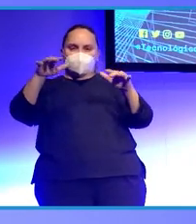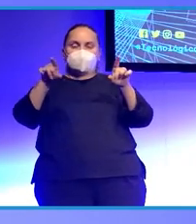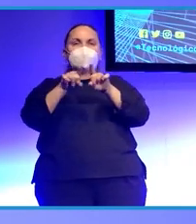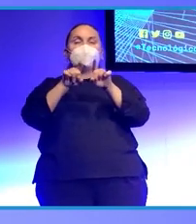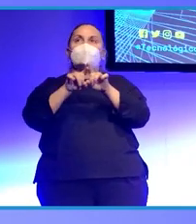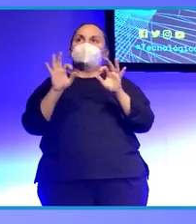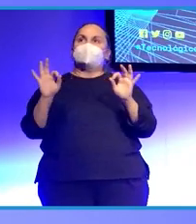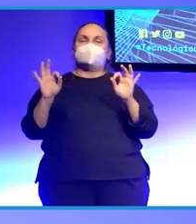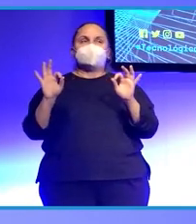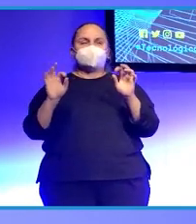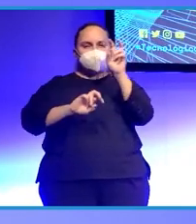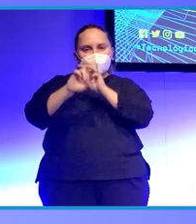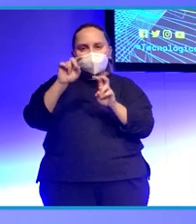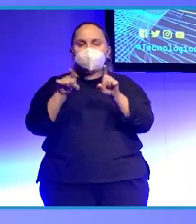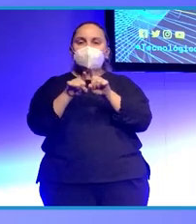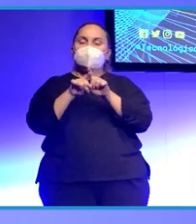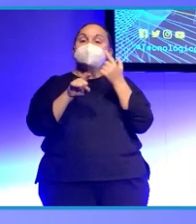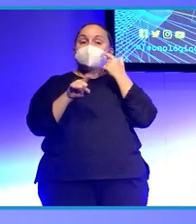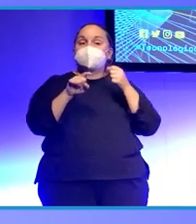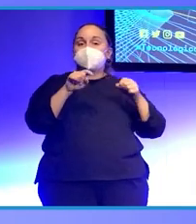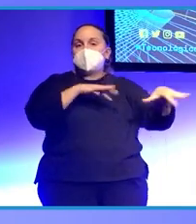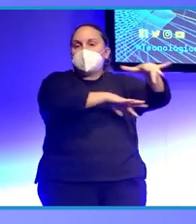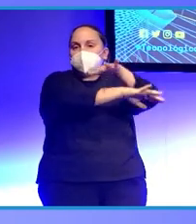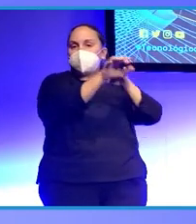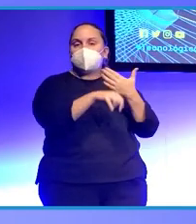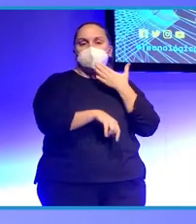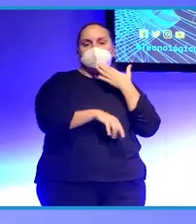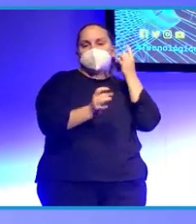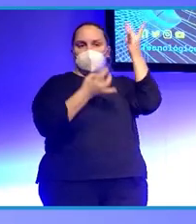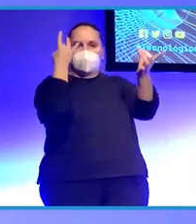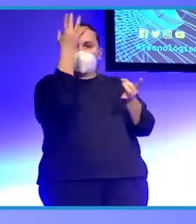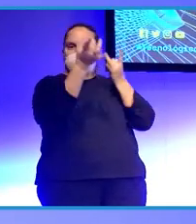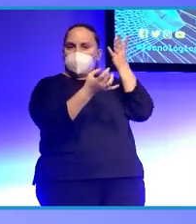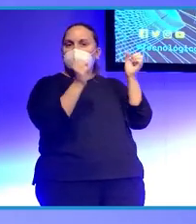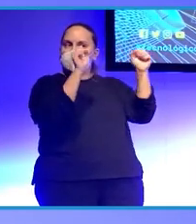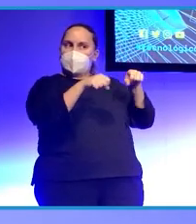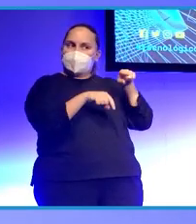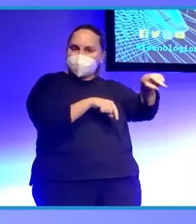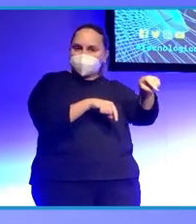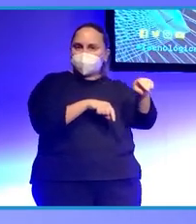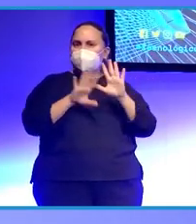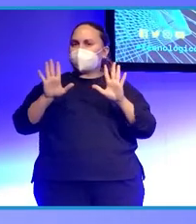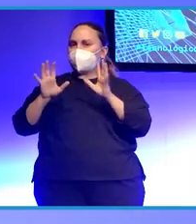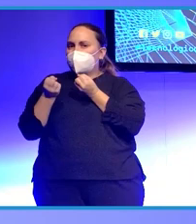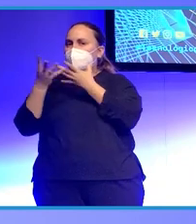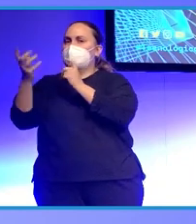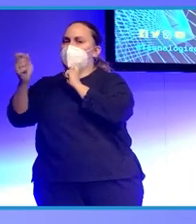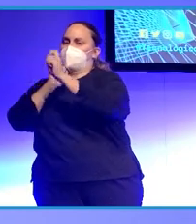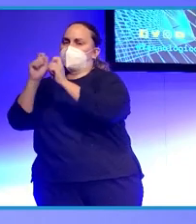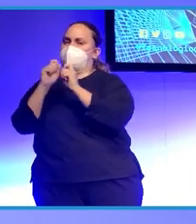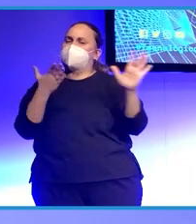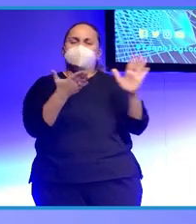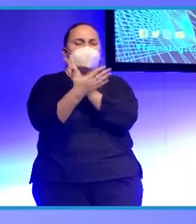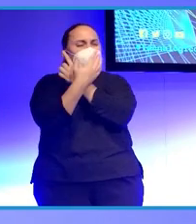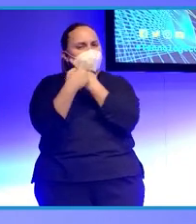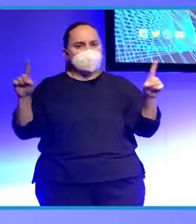chanza, un chascarrillo, un entretenimiento y lo que es el ejercicio del periodismo. No